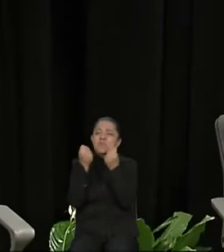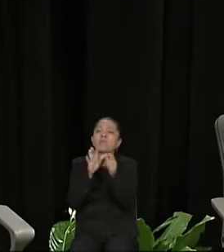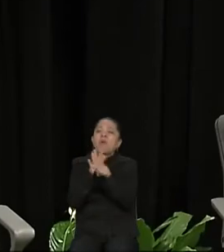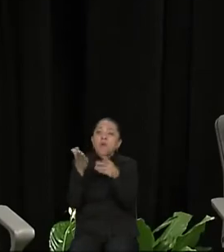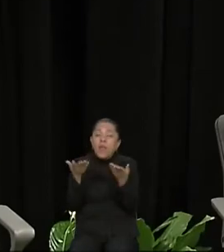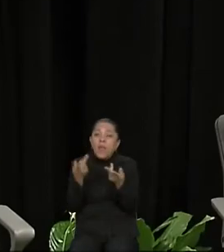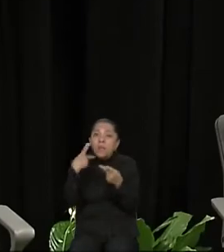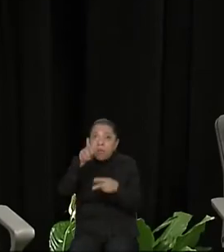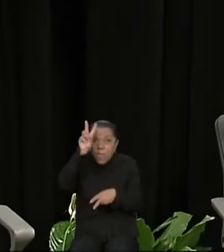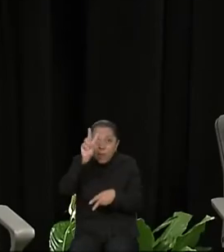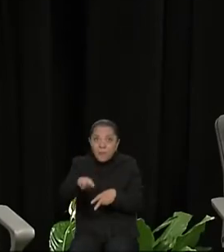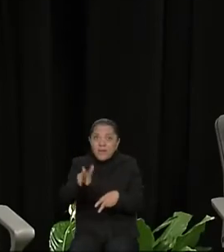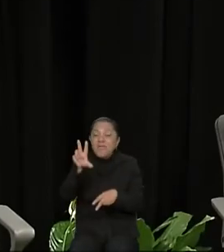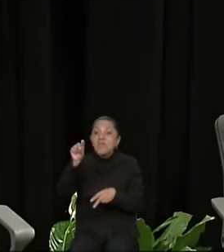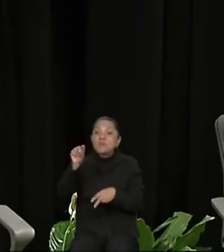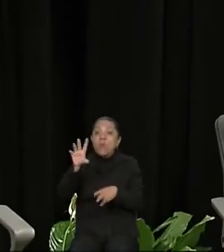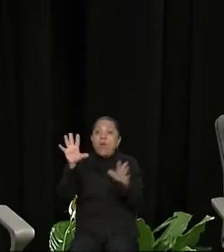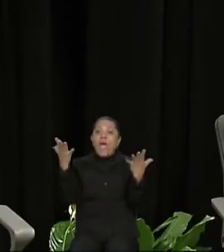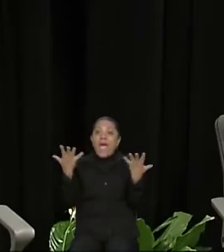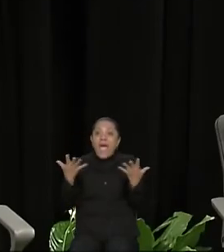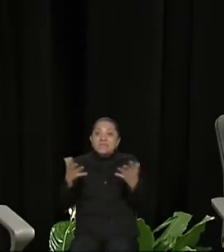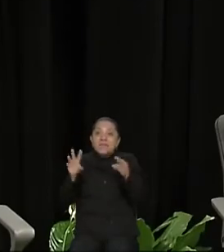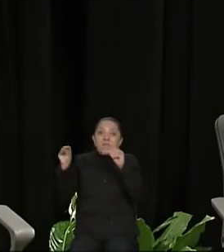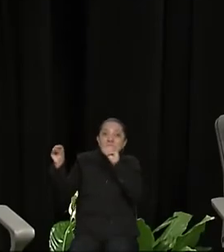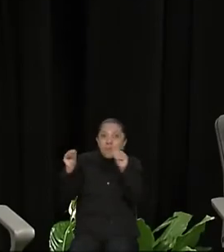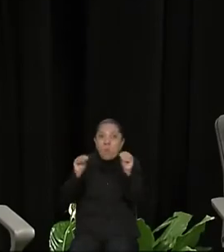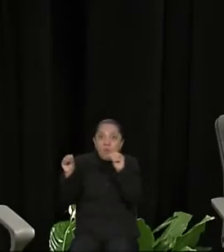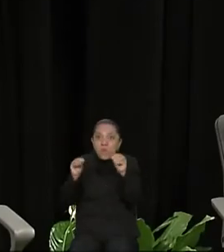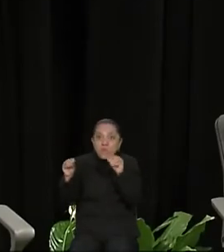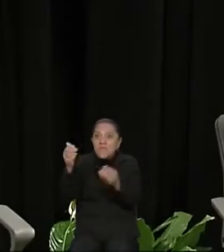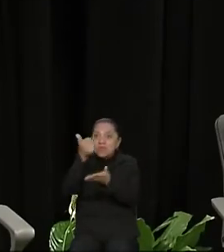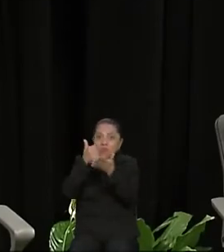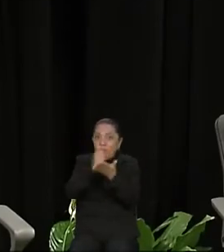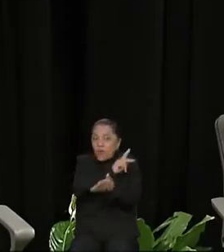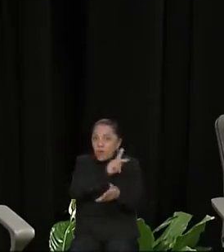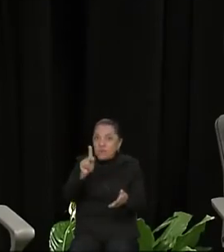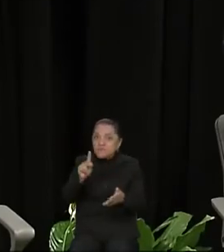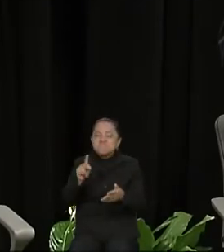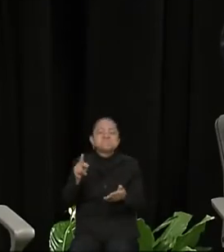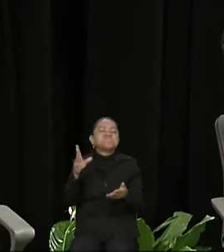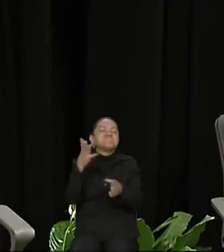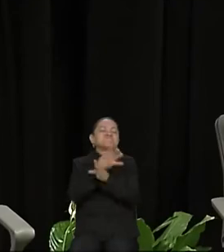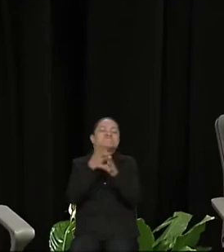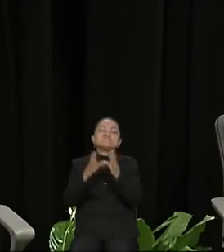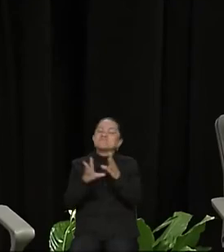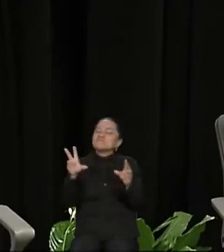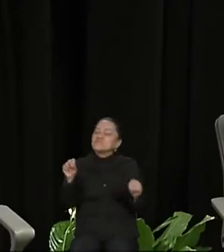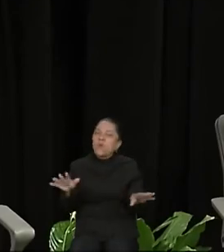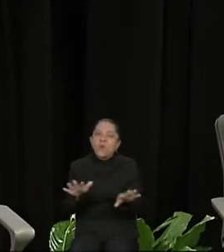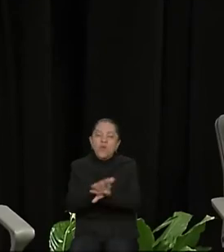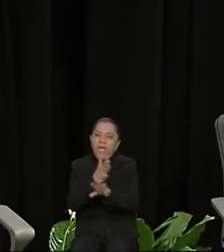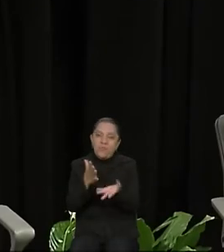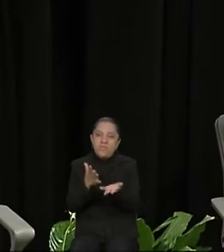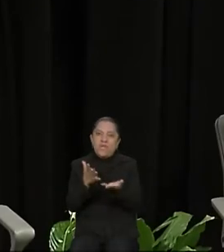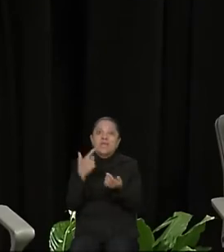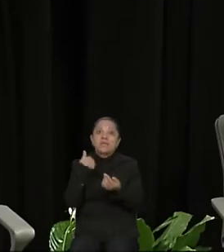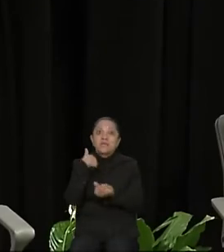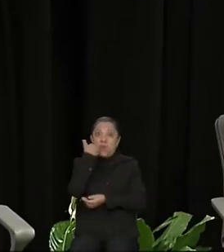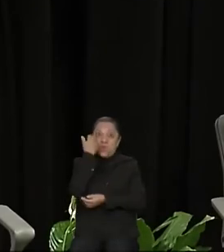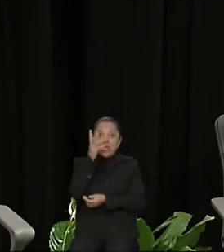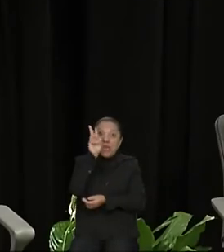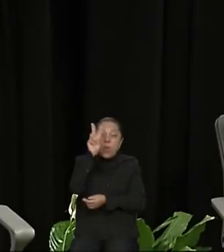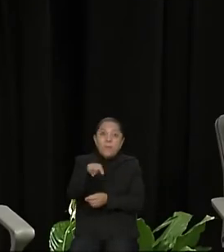hacemos un movimiento ciudadano. Las cosas no van a cambiar. Yo los quiero invitar a que realmente hagamos un